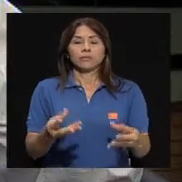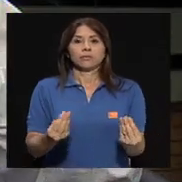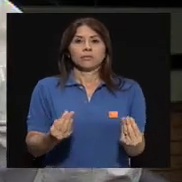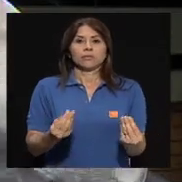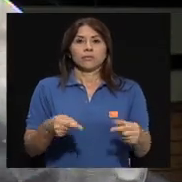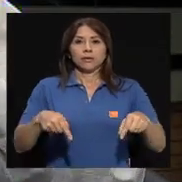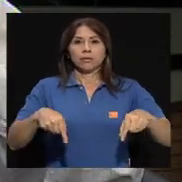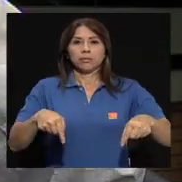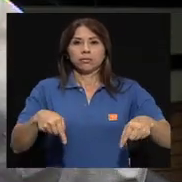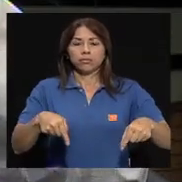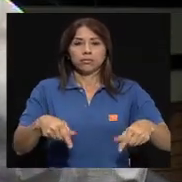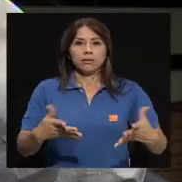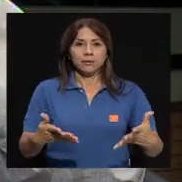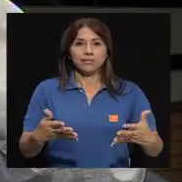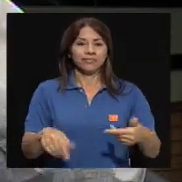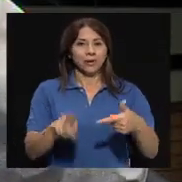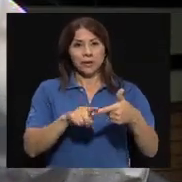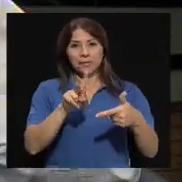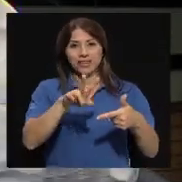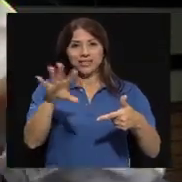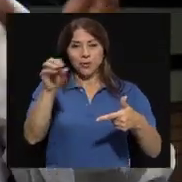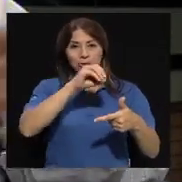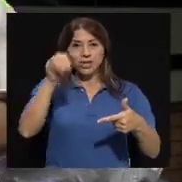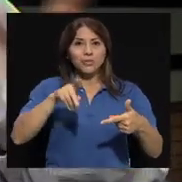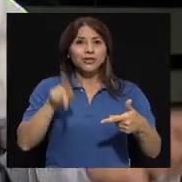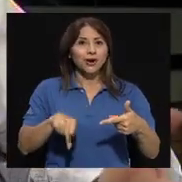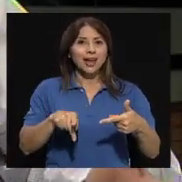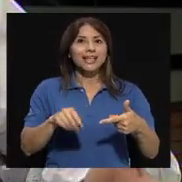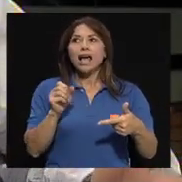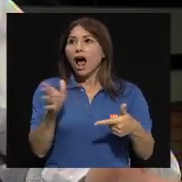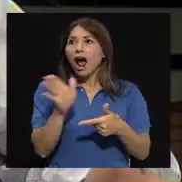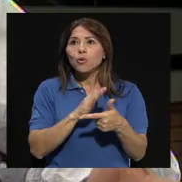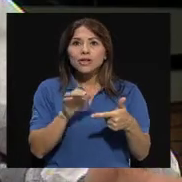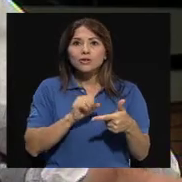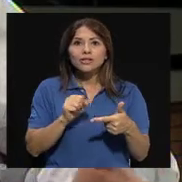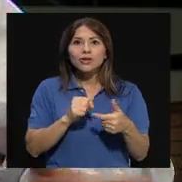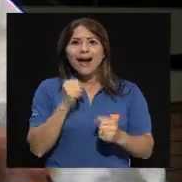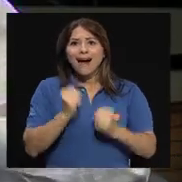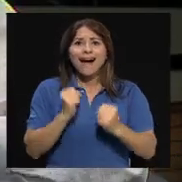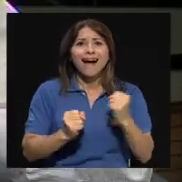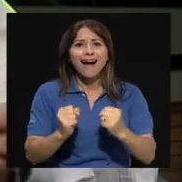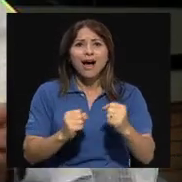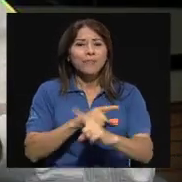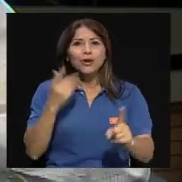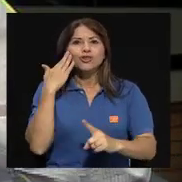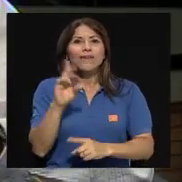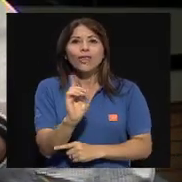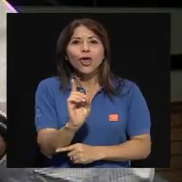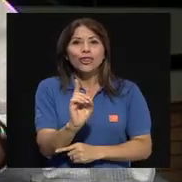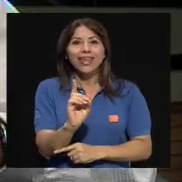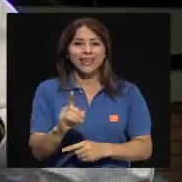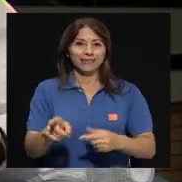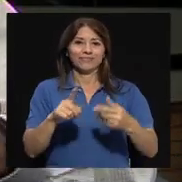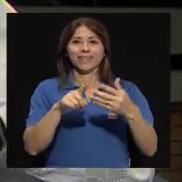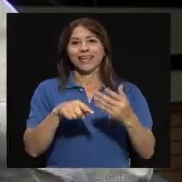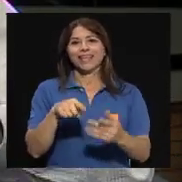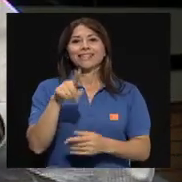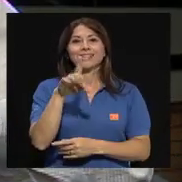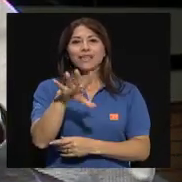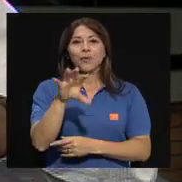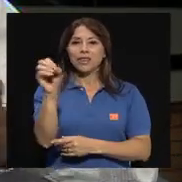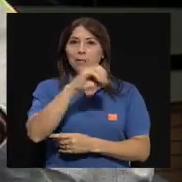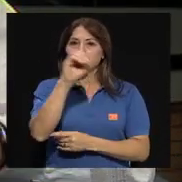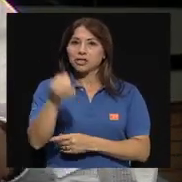Se petrifican. Otro 25% que sale corriendo pero no sabe para dónde, ¿verdad? Y un 50% es el que reacciona